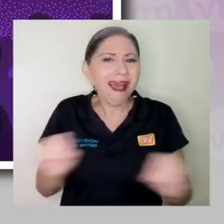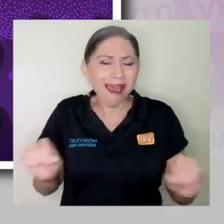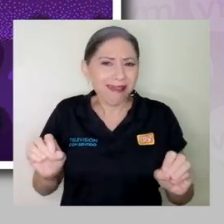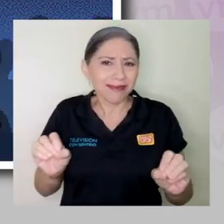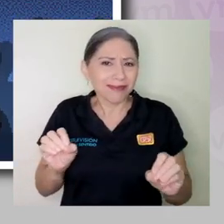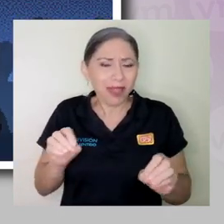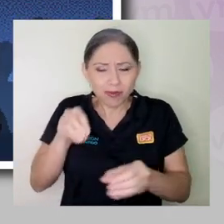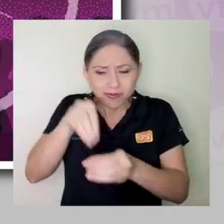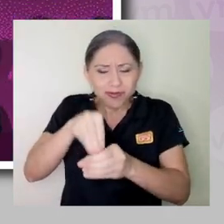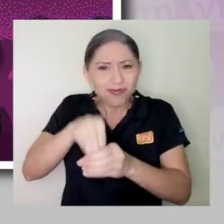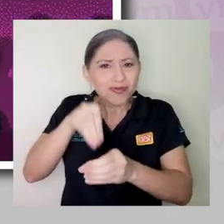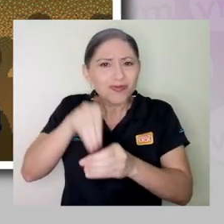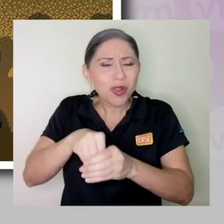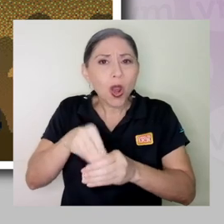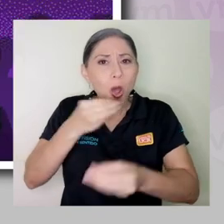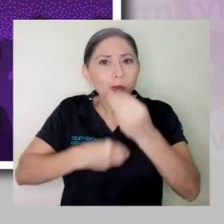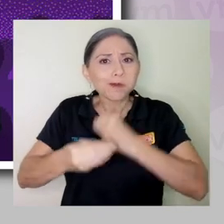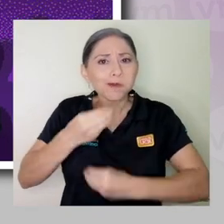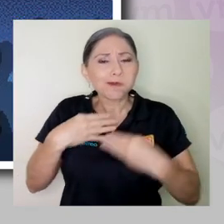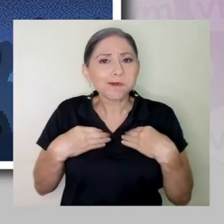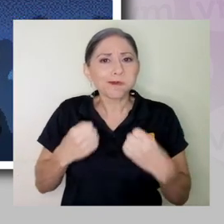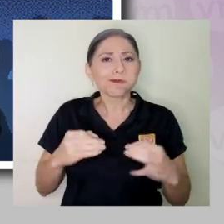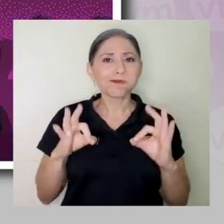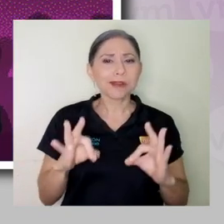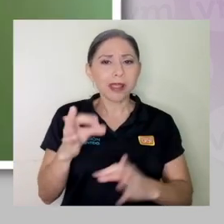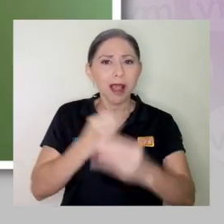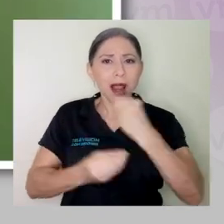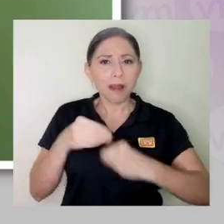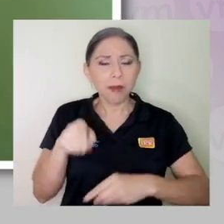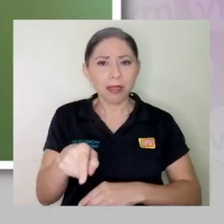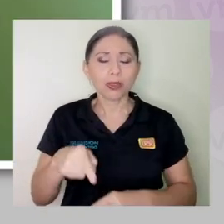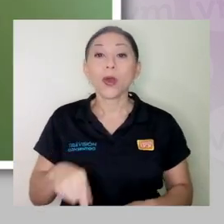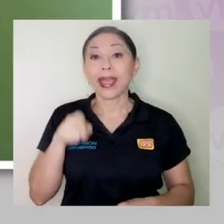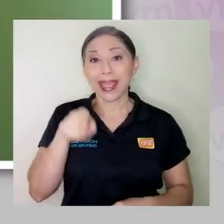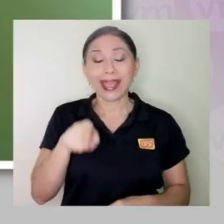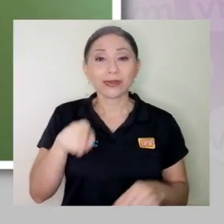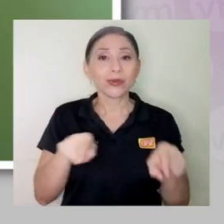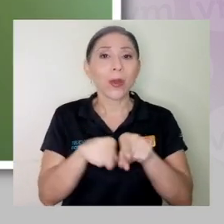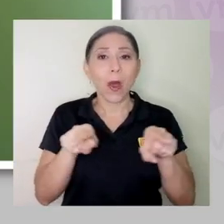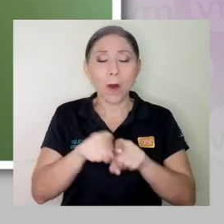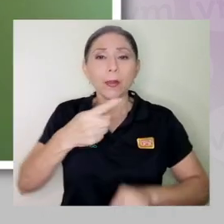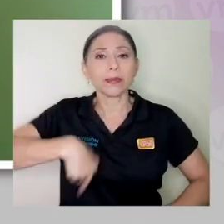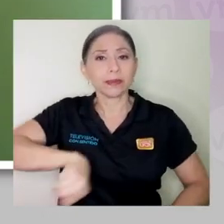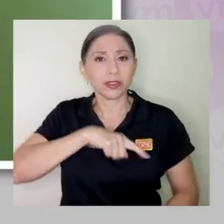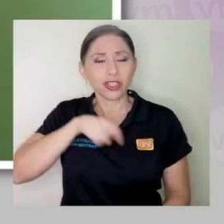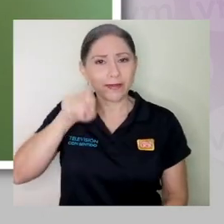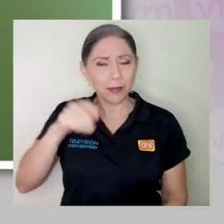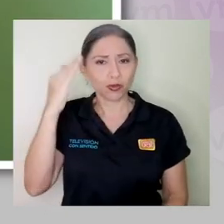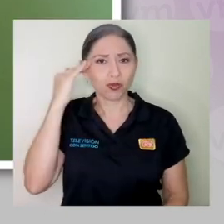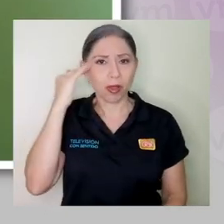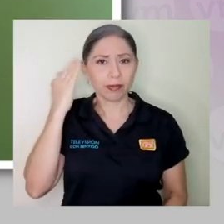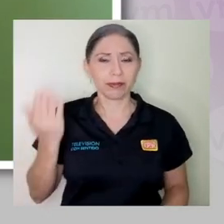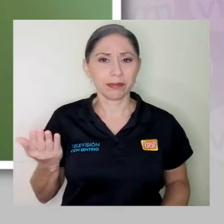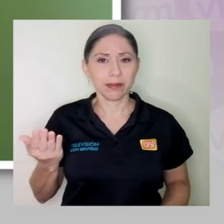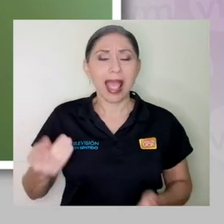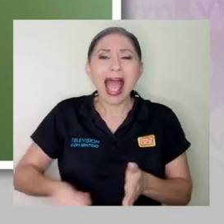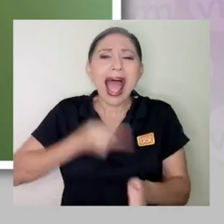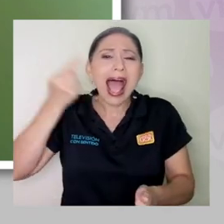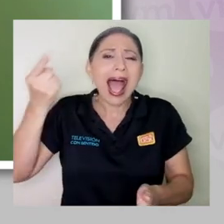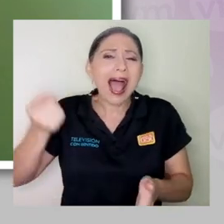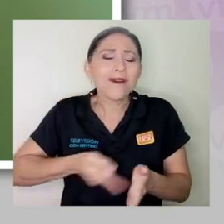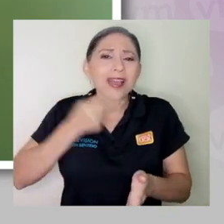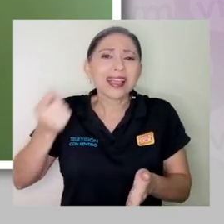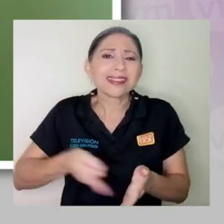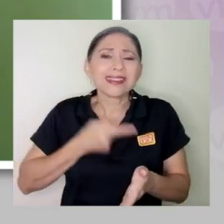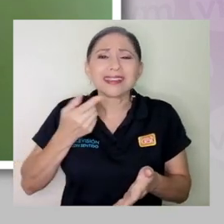a nivel de la composición nutricional del alimento. Entonces, esa es otra cosa que tenemos que considerar, porque a veces